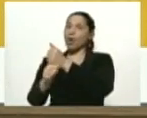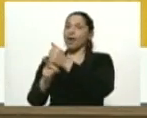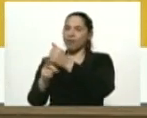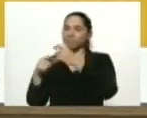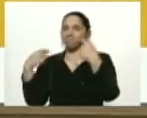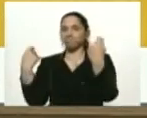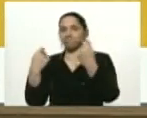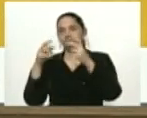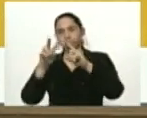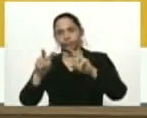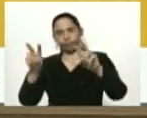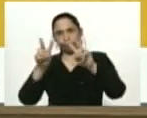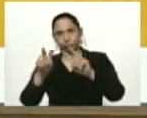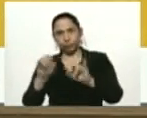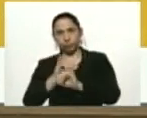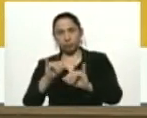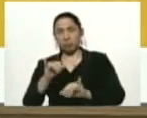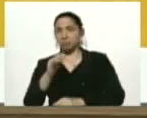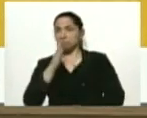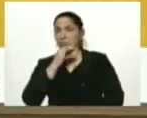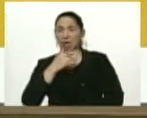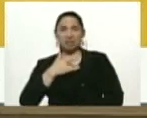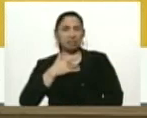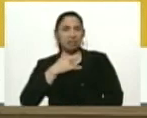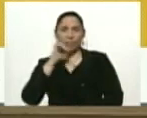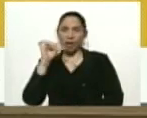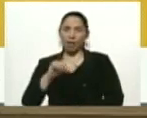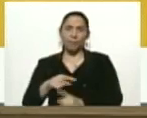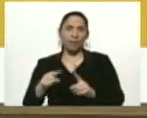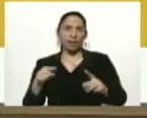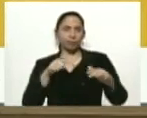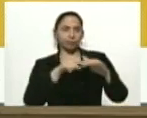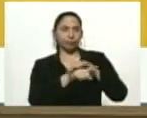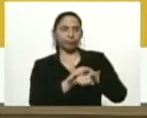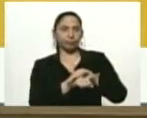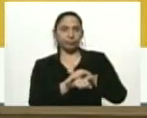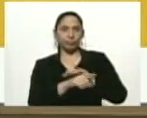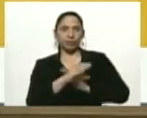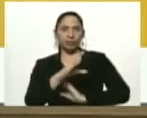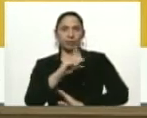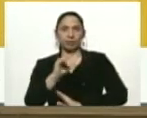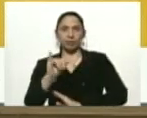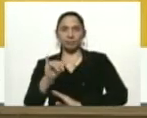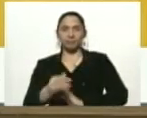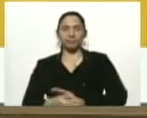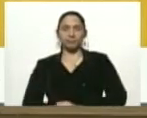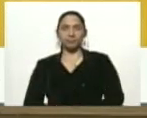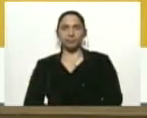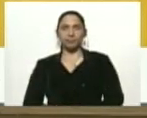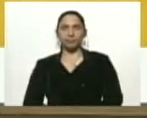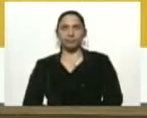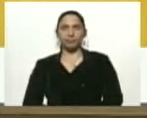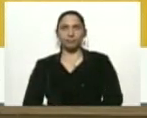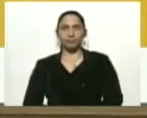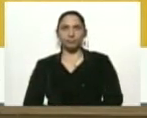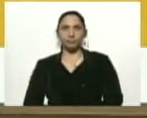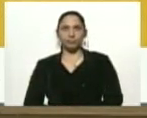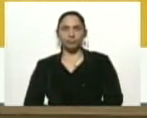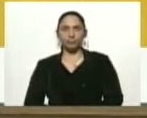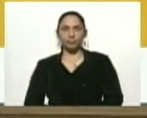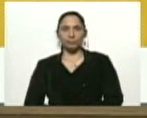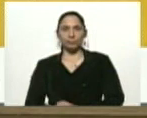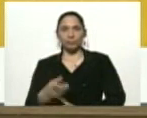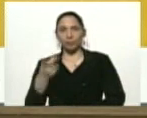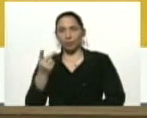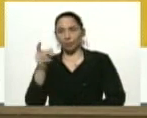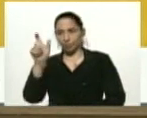despistaje. Está sintomático y ya fue ingresado en un centro de diagnóstico integral. El